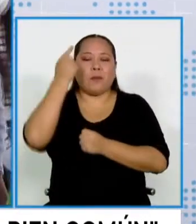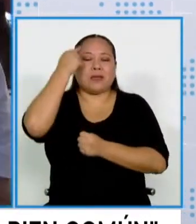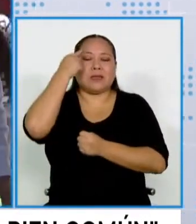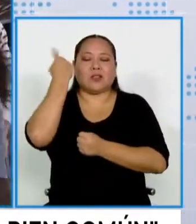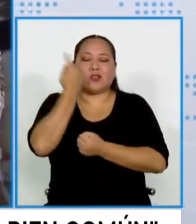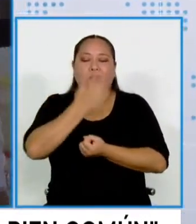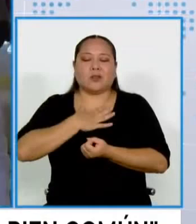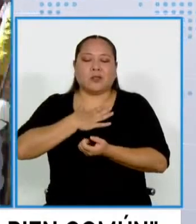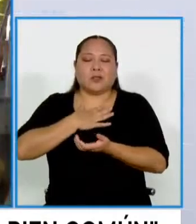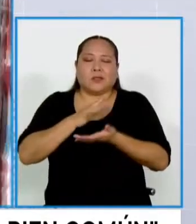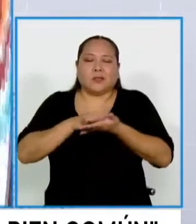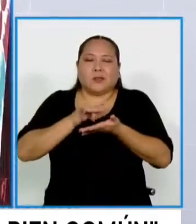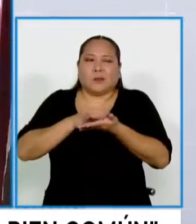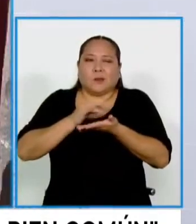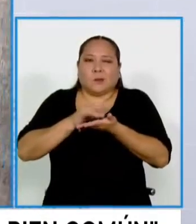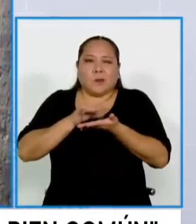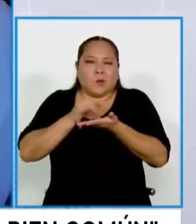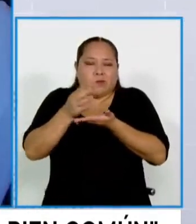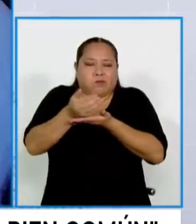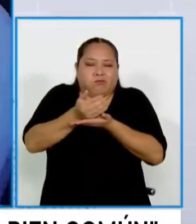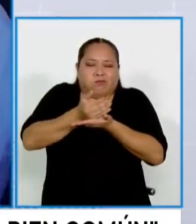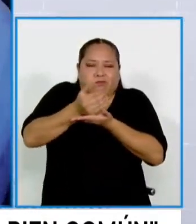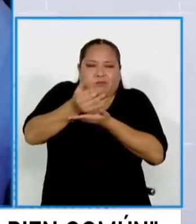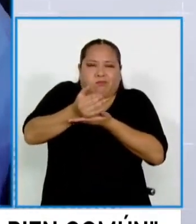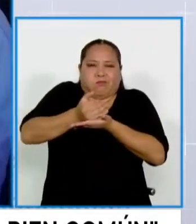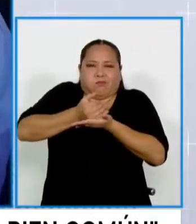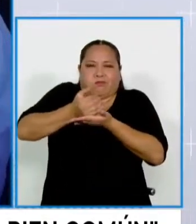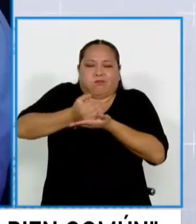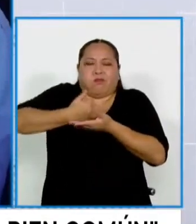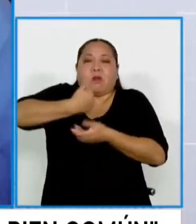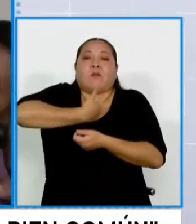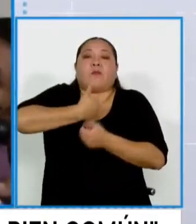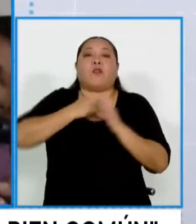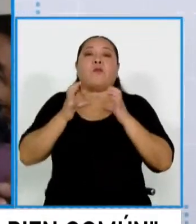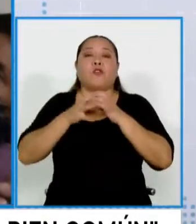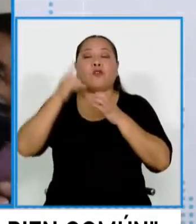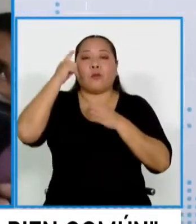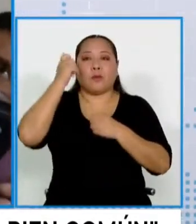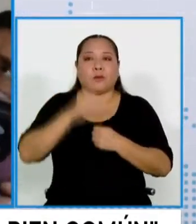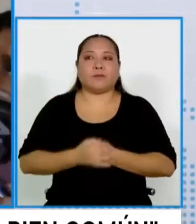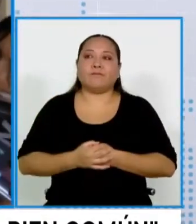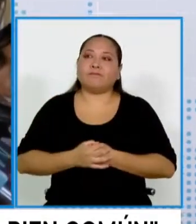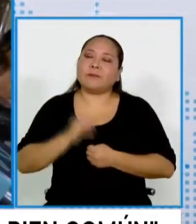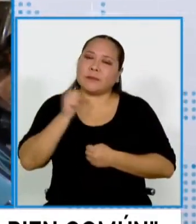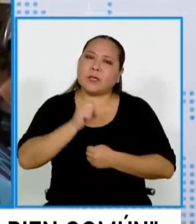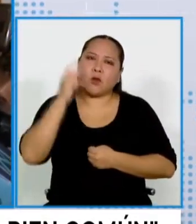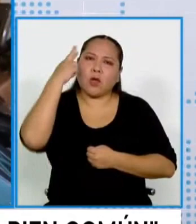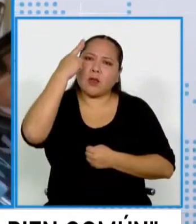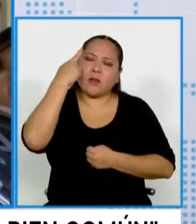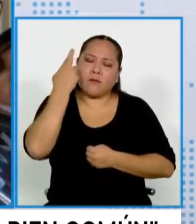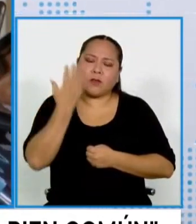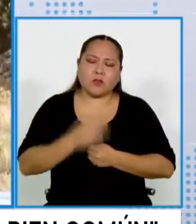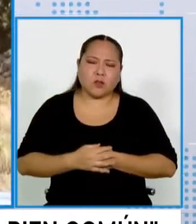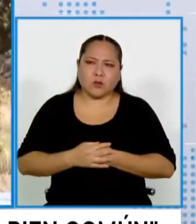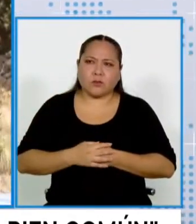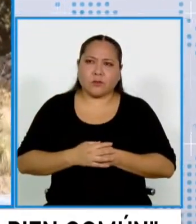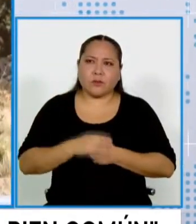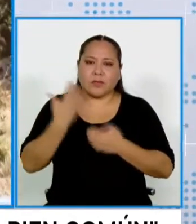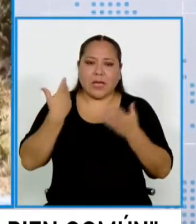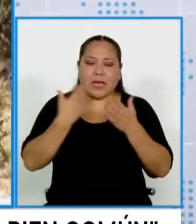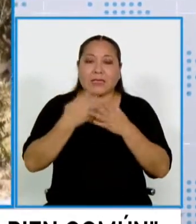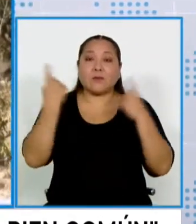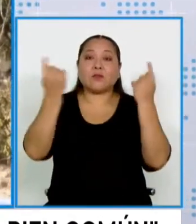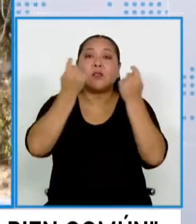solamente en el interés de su propio partido. Así es, Cardenal. También una reflexión, gustaría, estamos ya